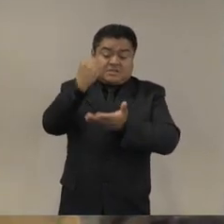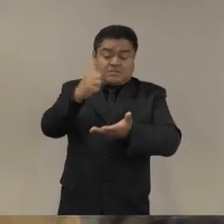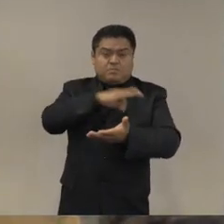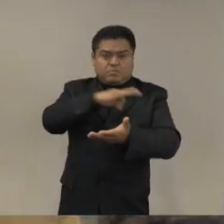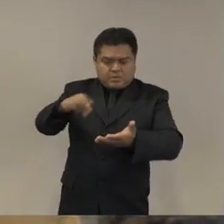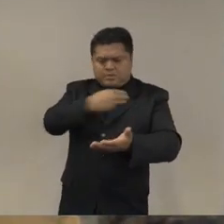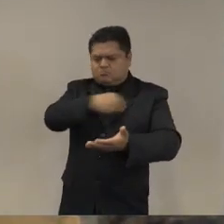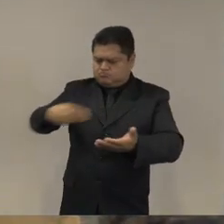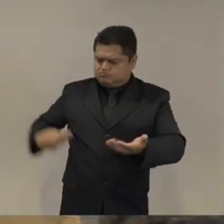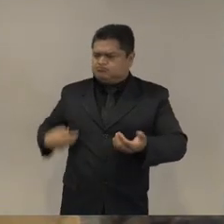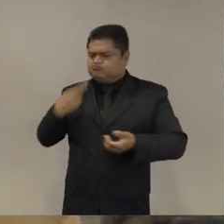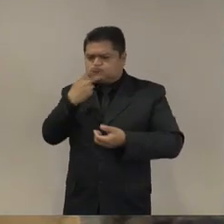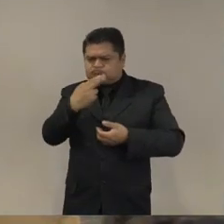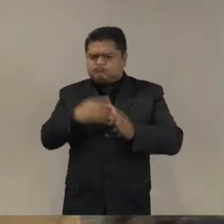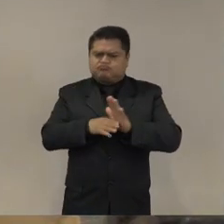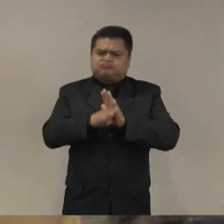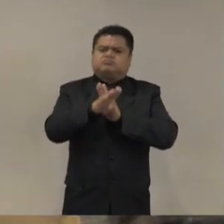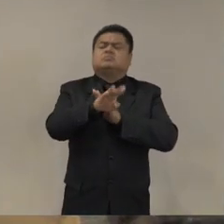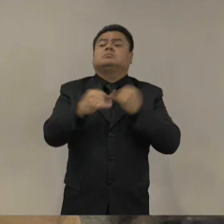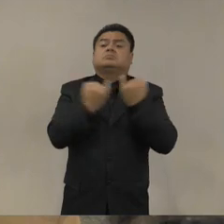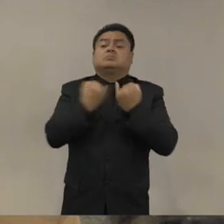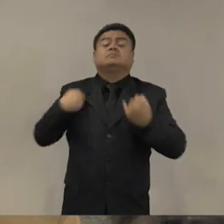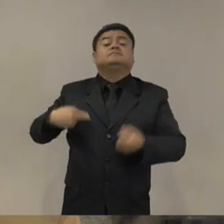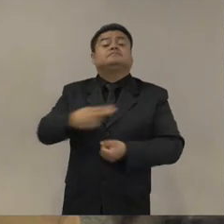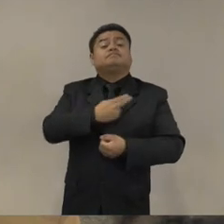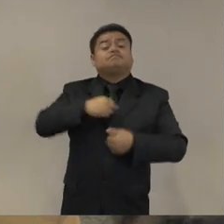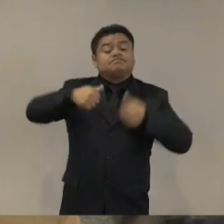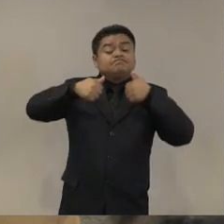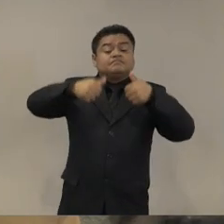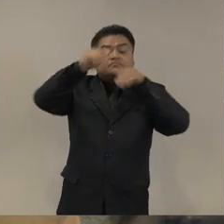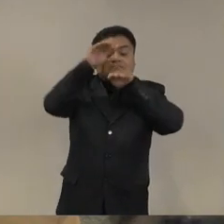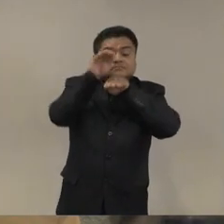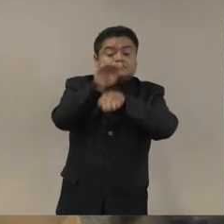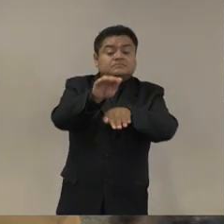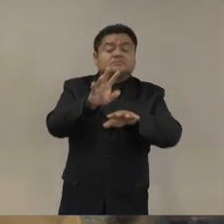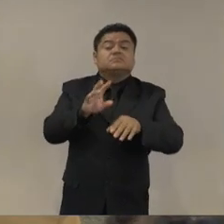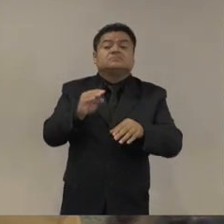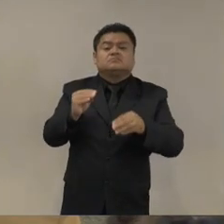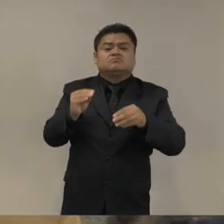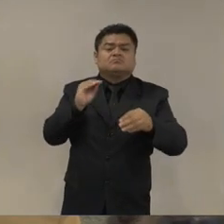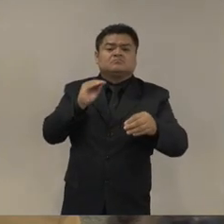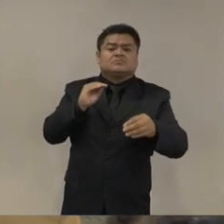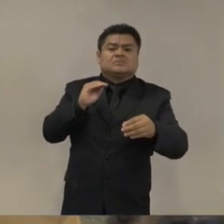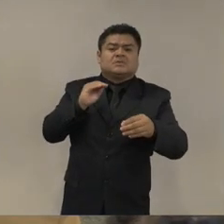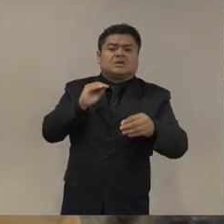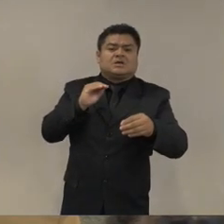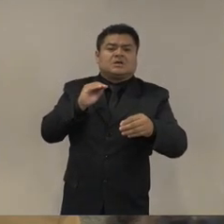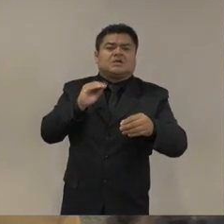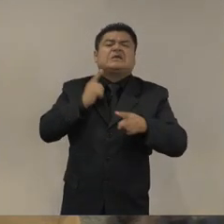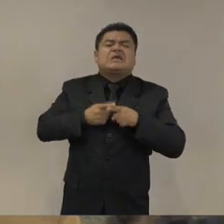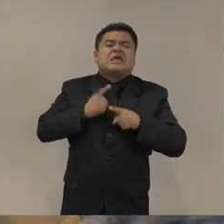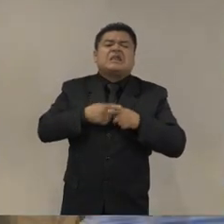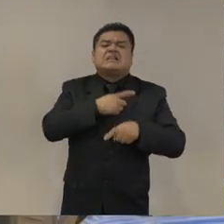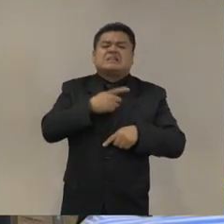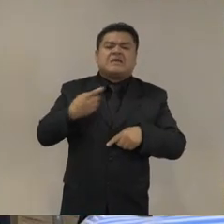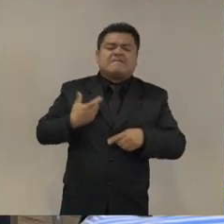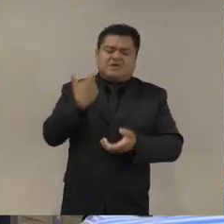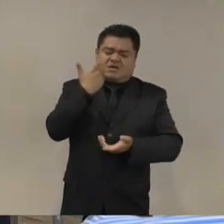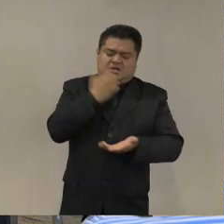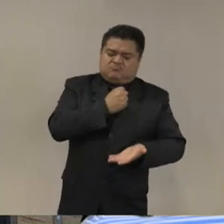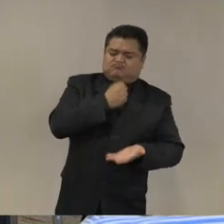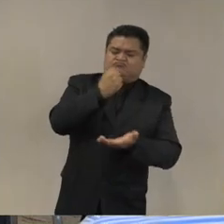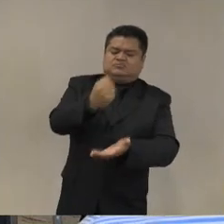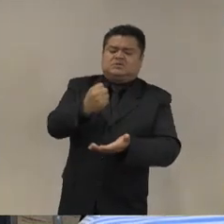centrarnos en el debate de si la obligación de dar estas prestaciones de cubrir los